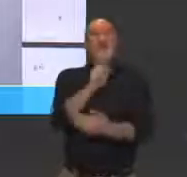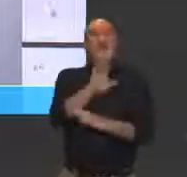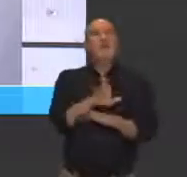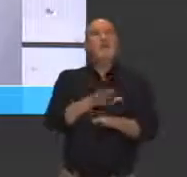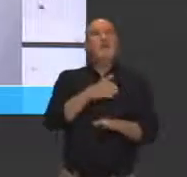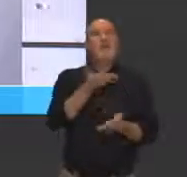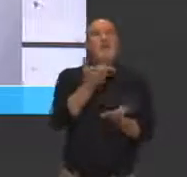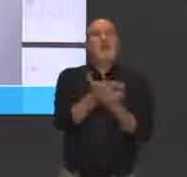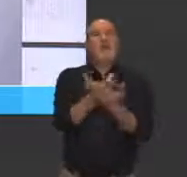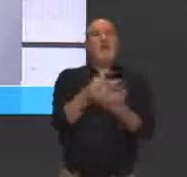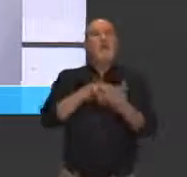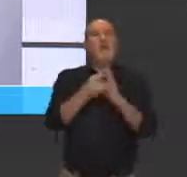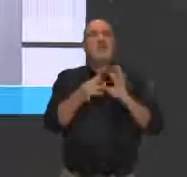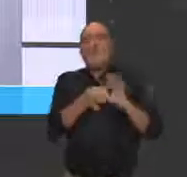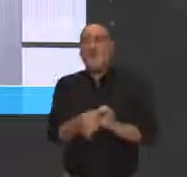proyecto de unidad que nosotros representamos.